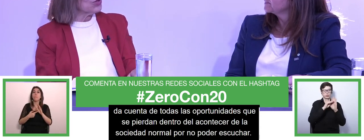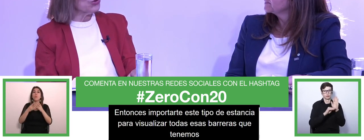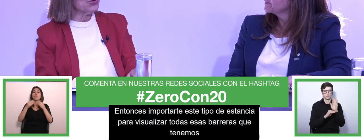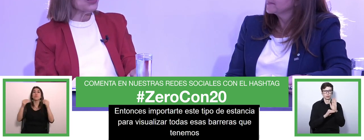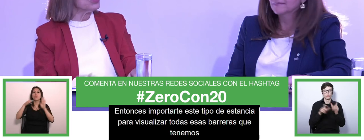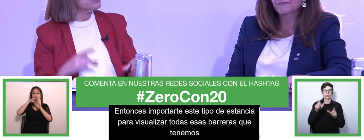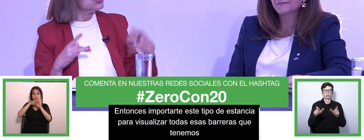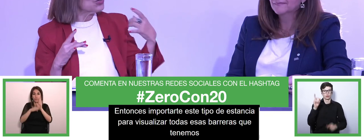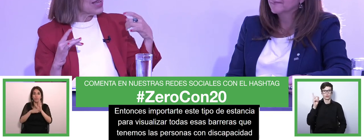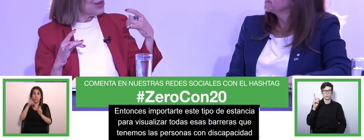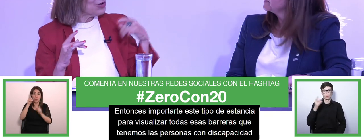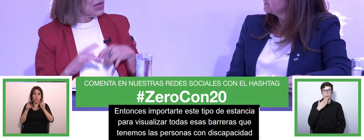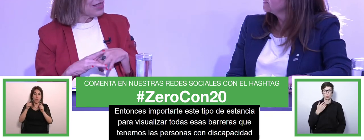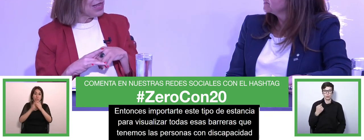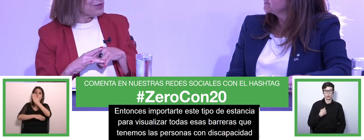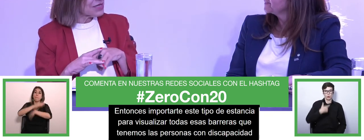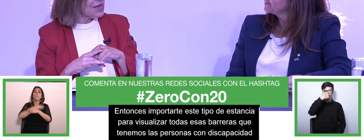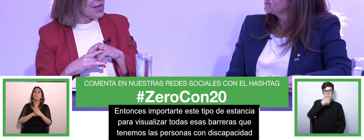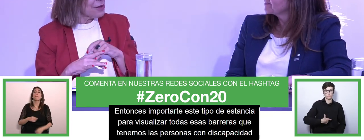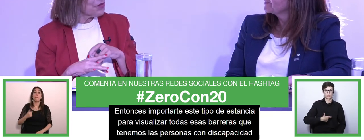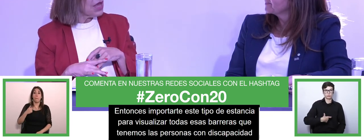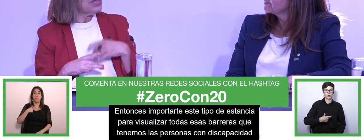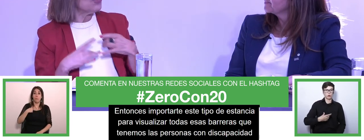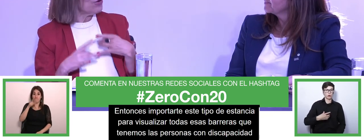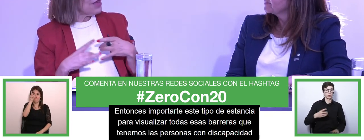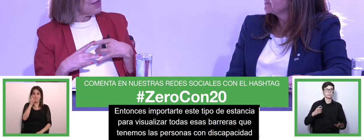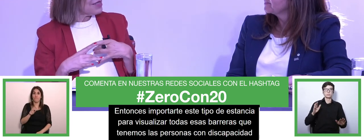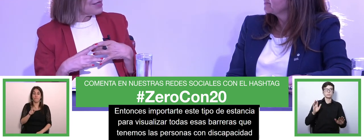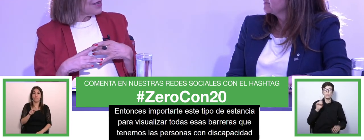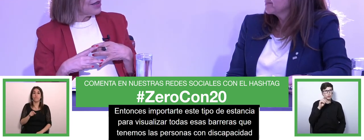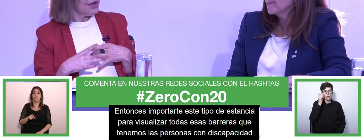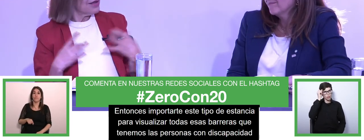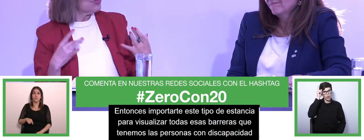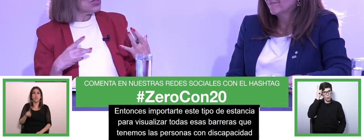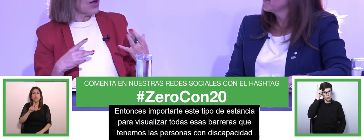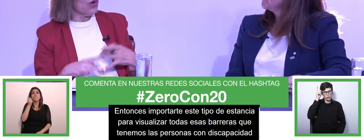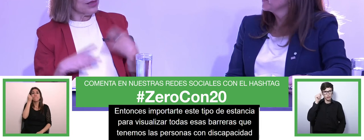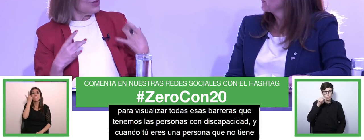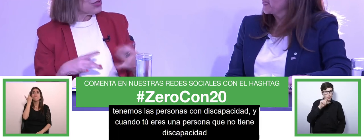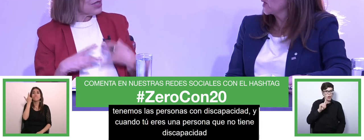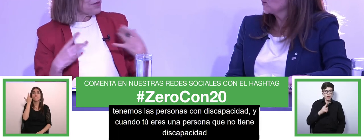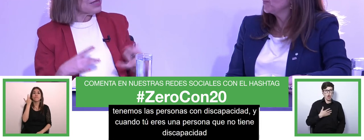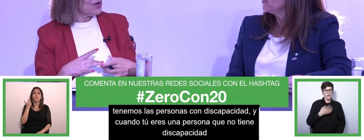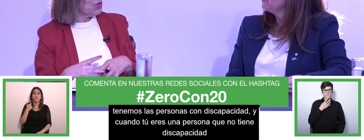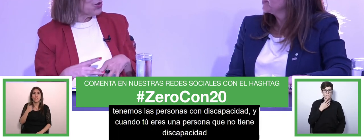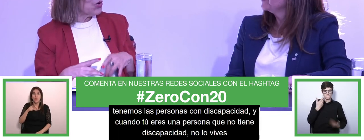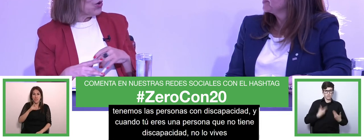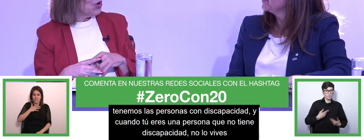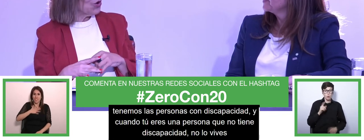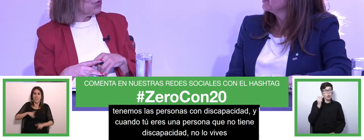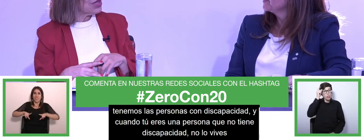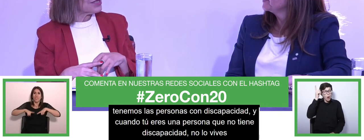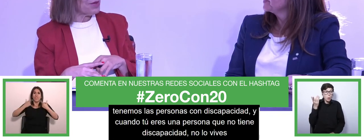cuando tú eres una persona que no tienes discapacidad y no lo vives no te das cuenta entonces pasa como